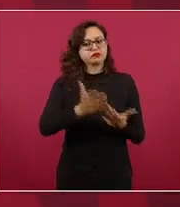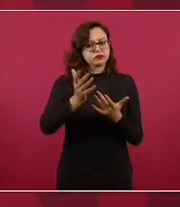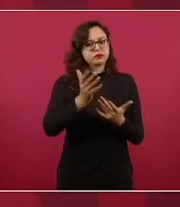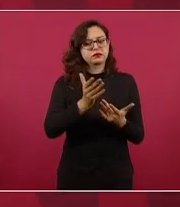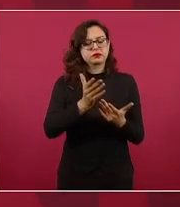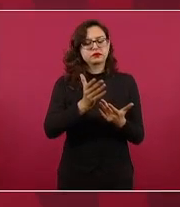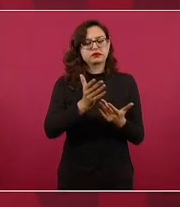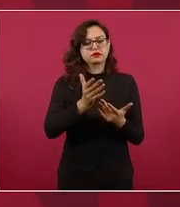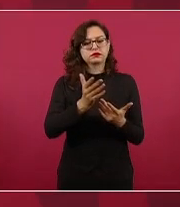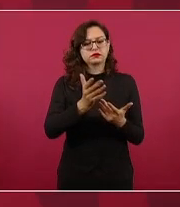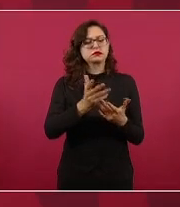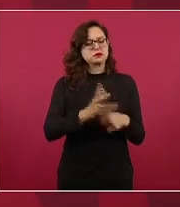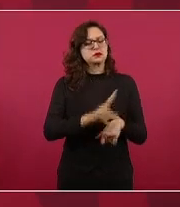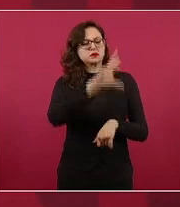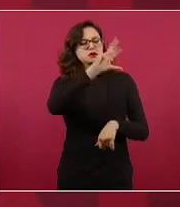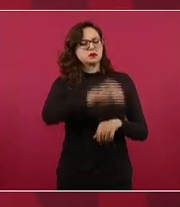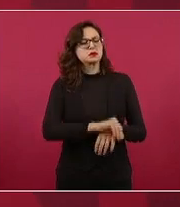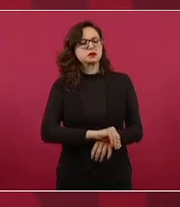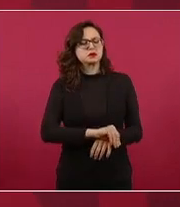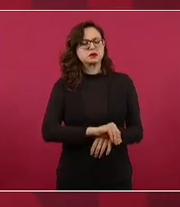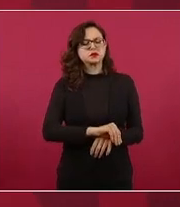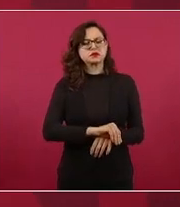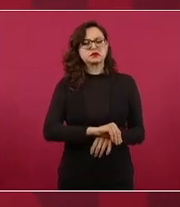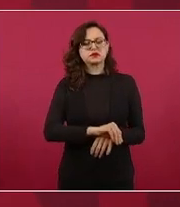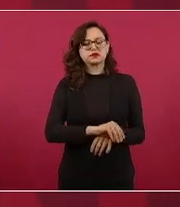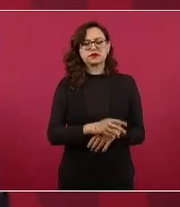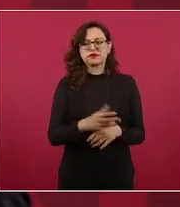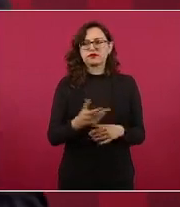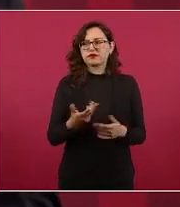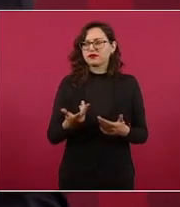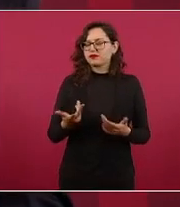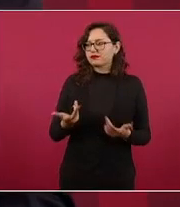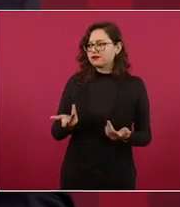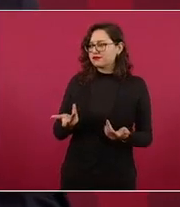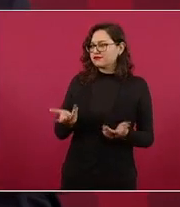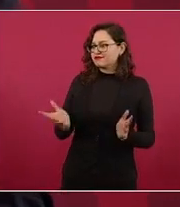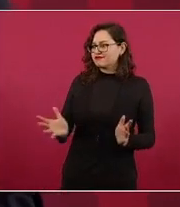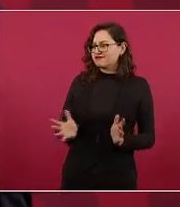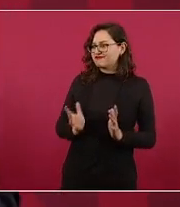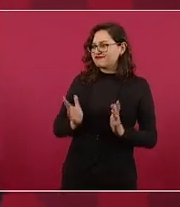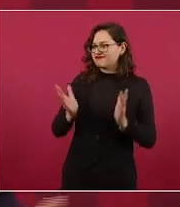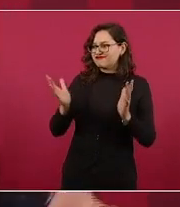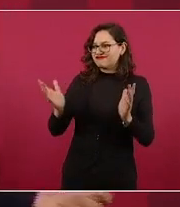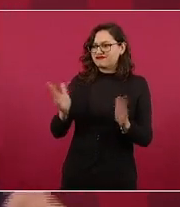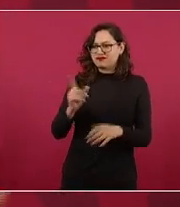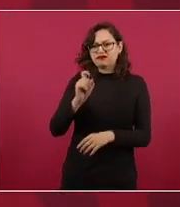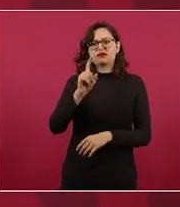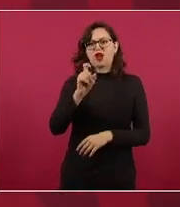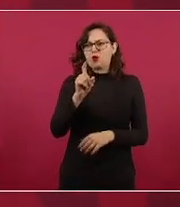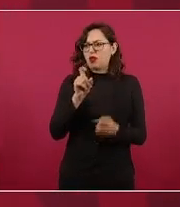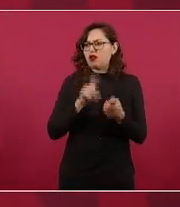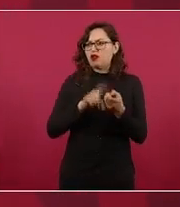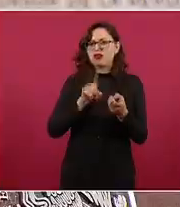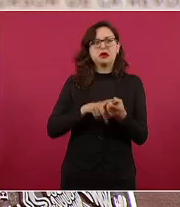y esto con agua del desierto